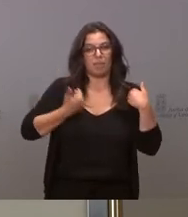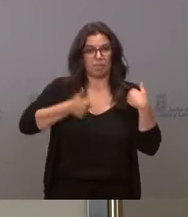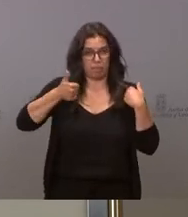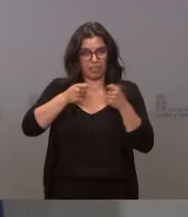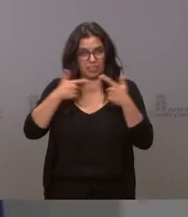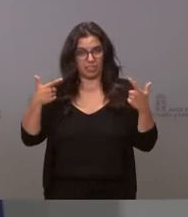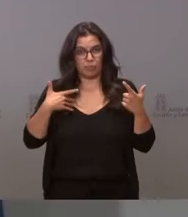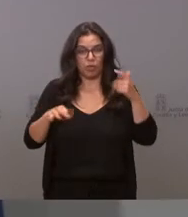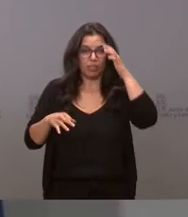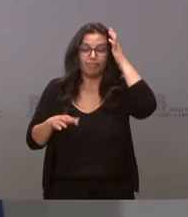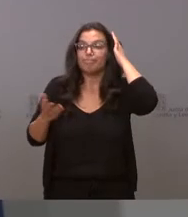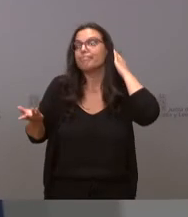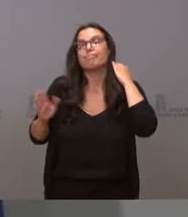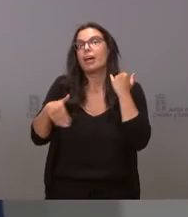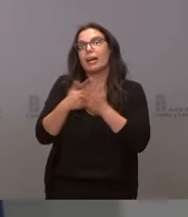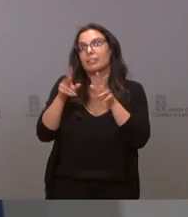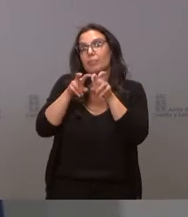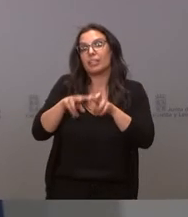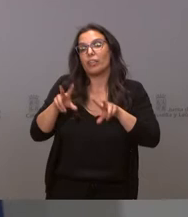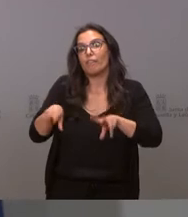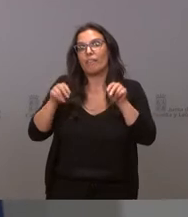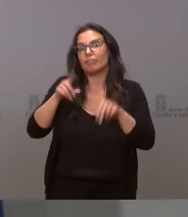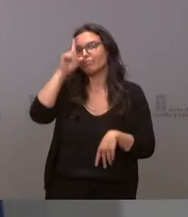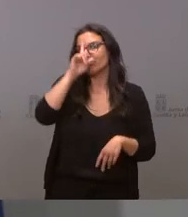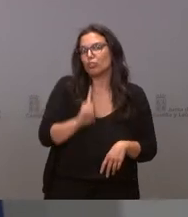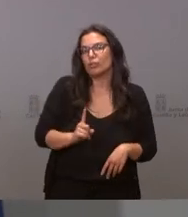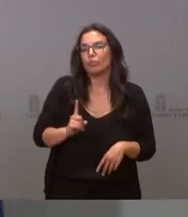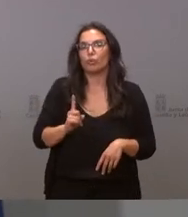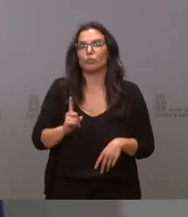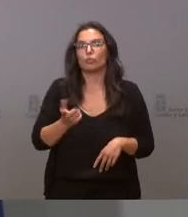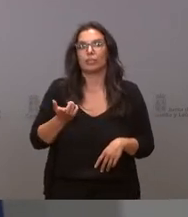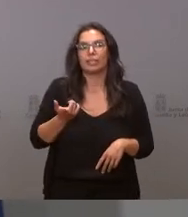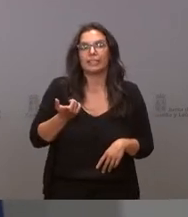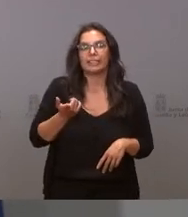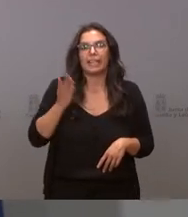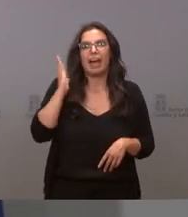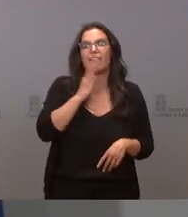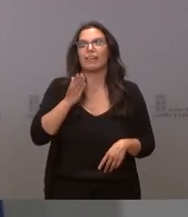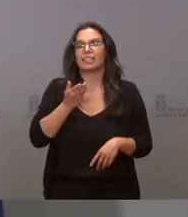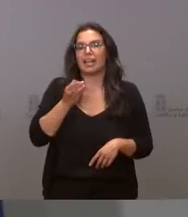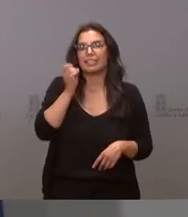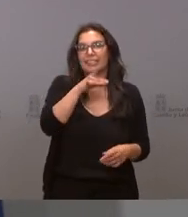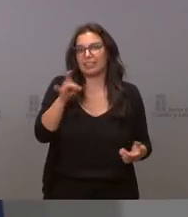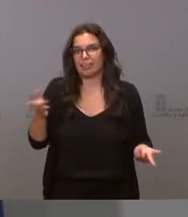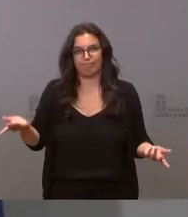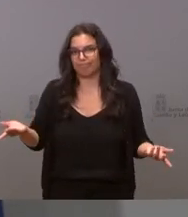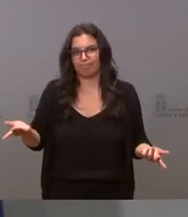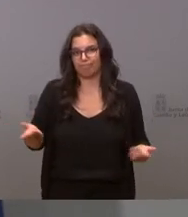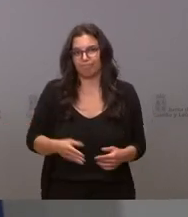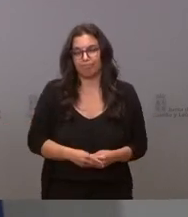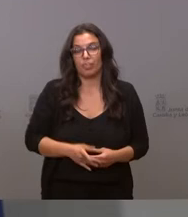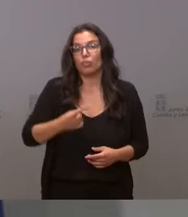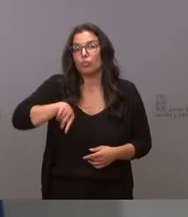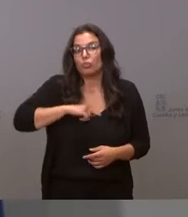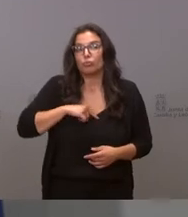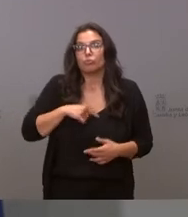hasta que no haya terminado la investigación no sabemos qué alcance tiene nosotros lo que decimos